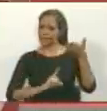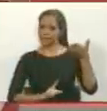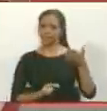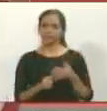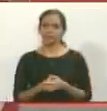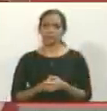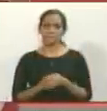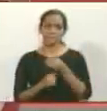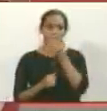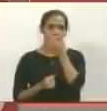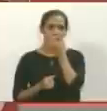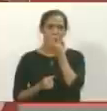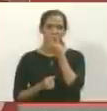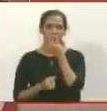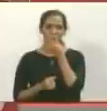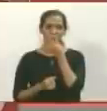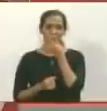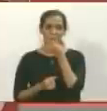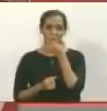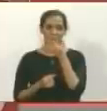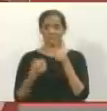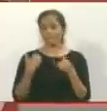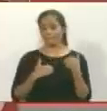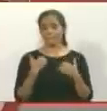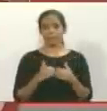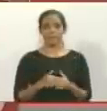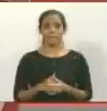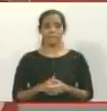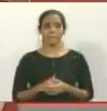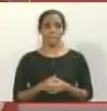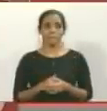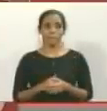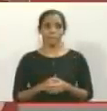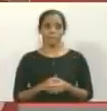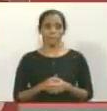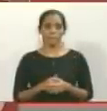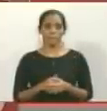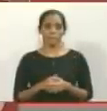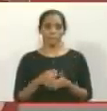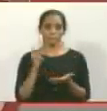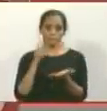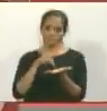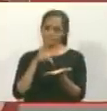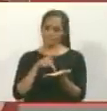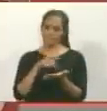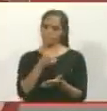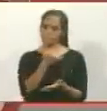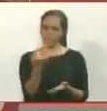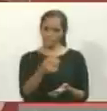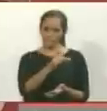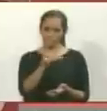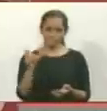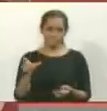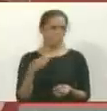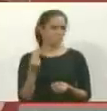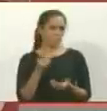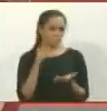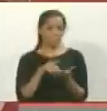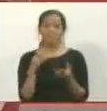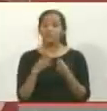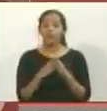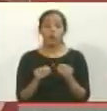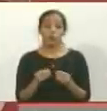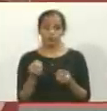un patriota cooperante vamos para el miércoles, eso va para el miércoles. Que estaba ahí de cuántos fueron, cómo llegaron, como en todos,